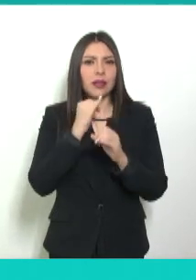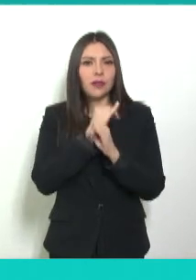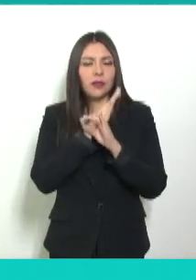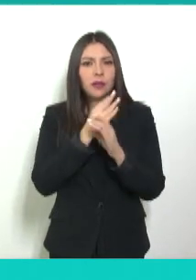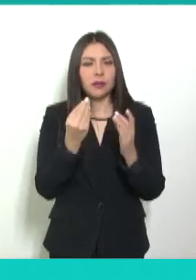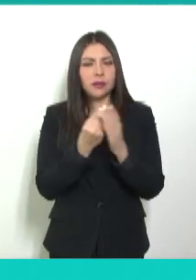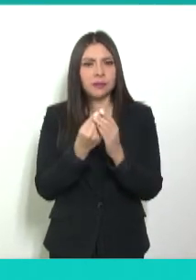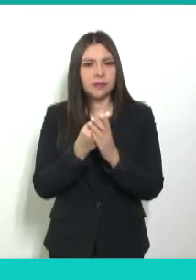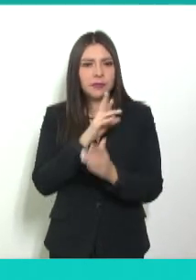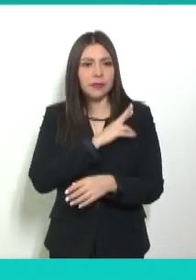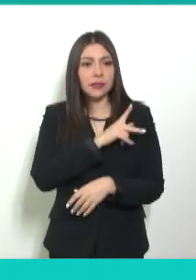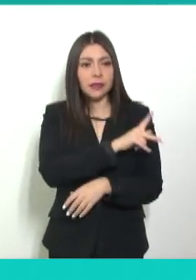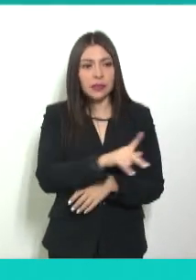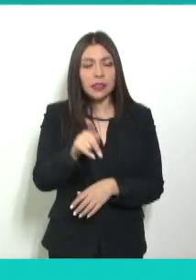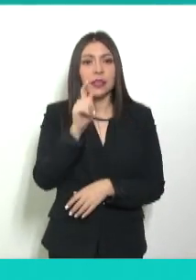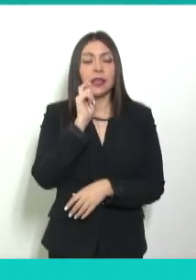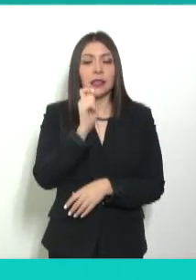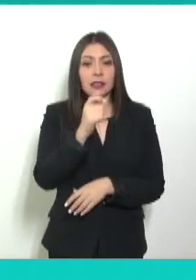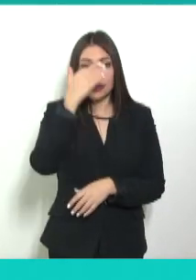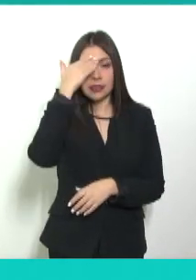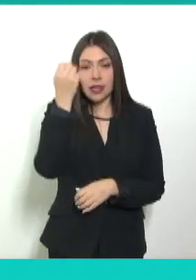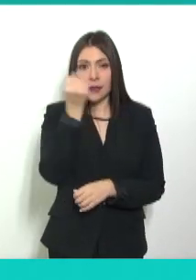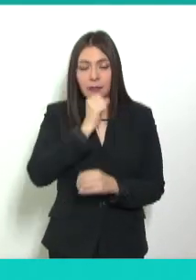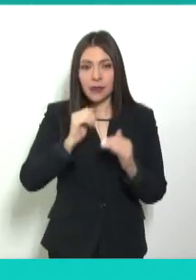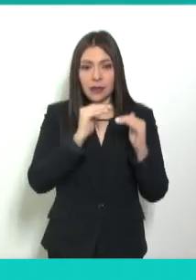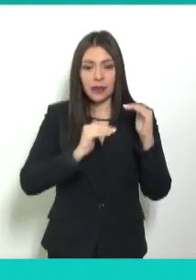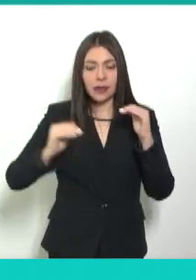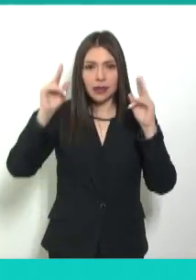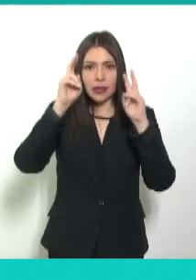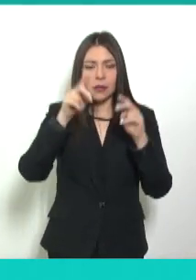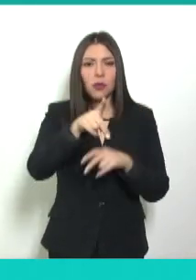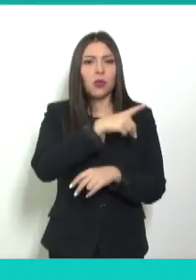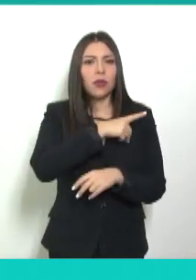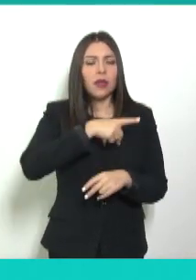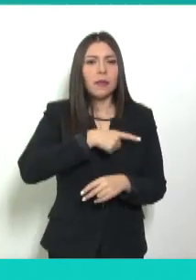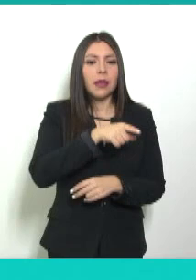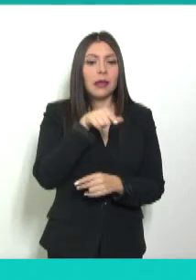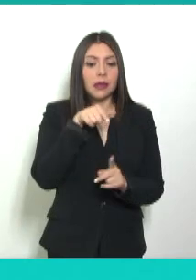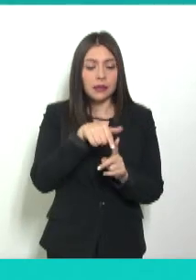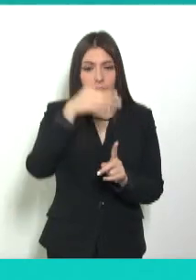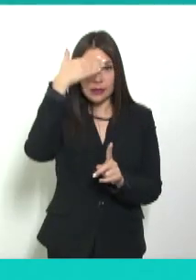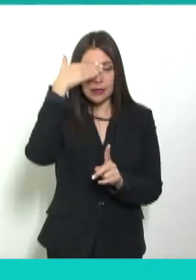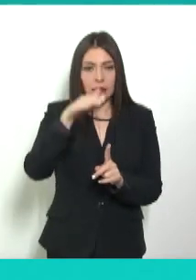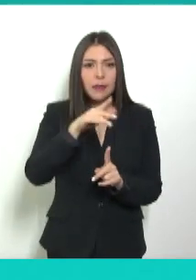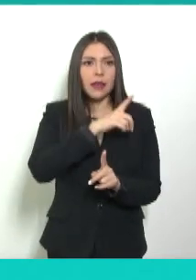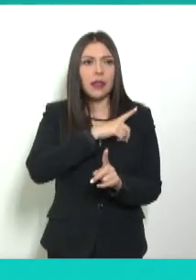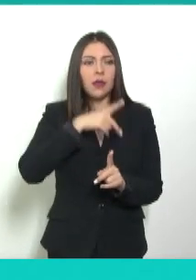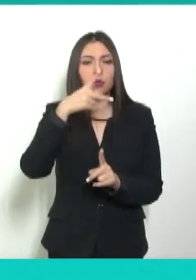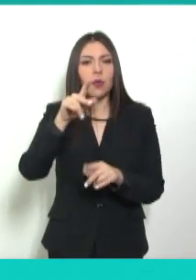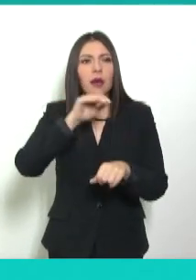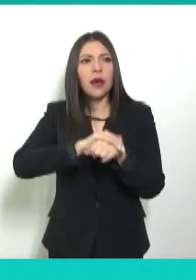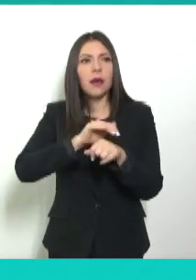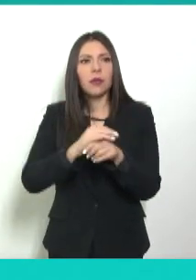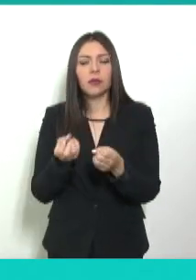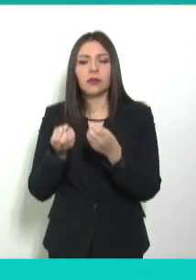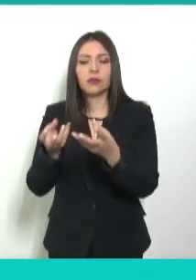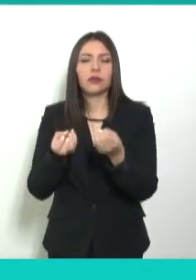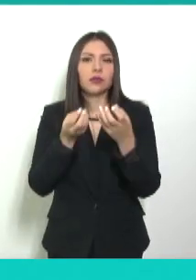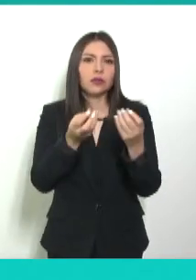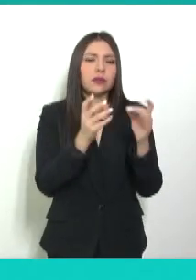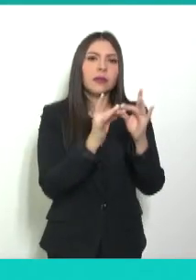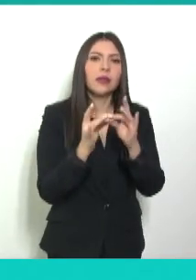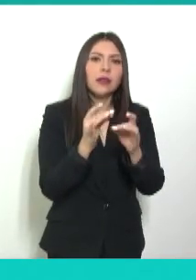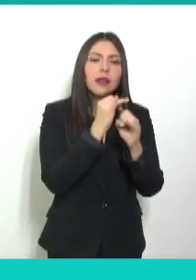que es llevar con sus compañeros en sus diferentes regiones este derecho tan fundamental que protege lo más